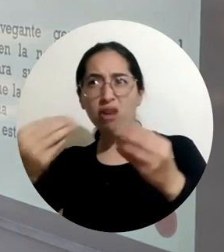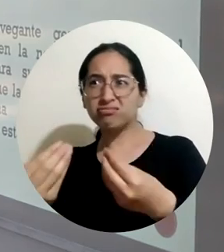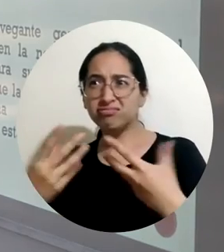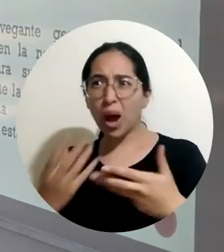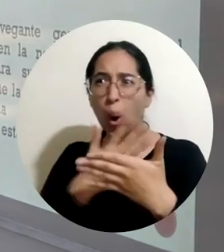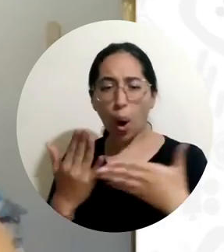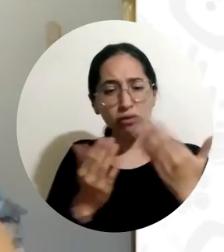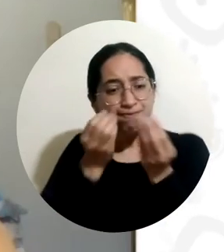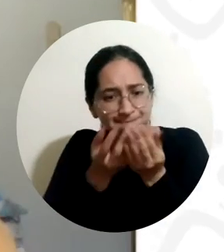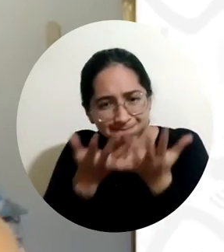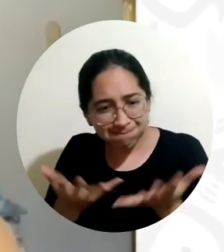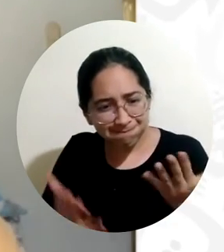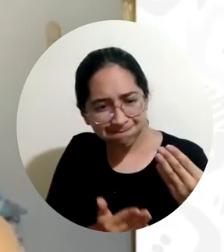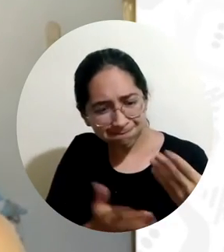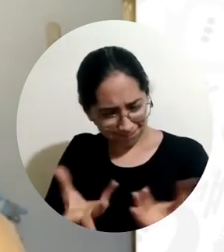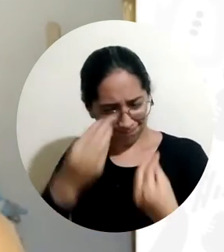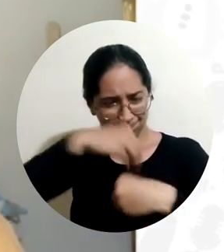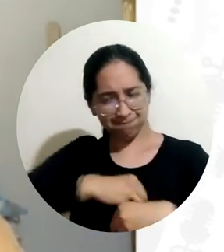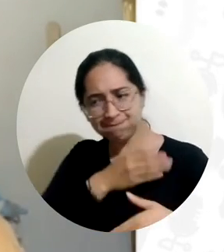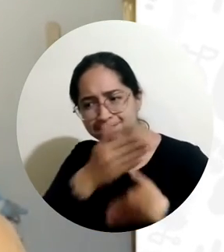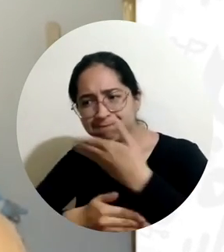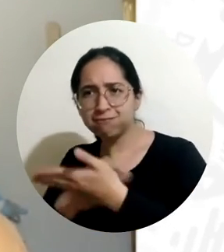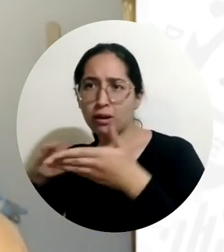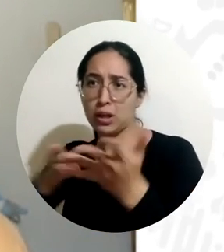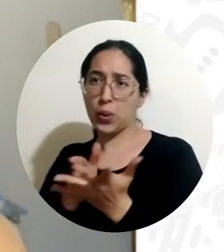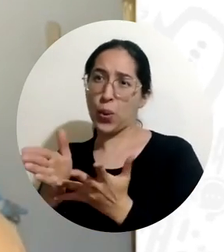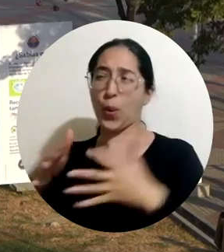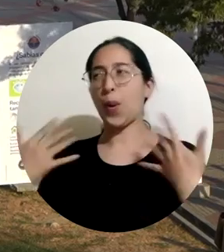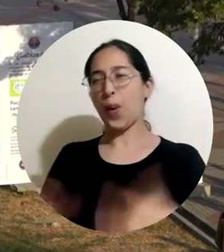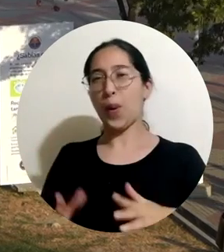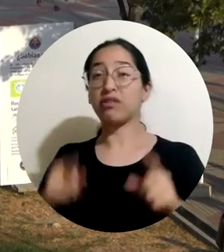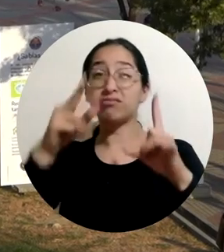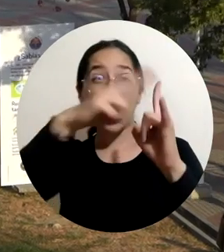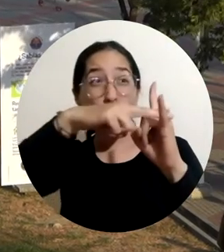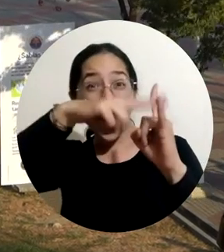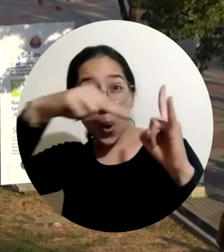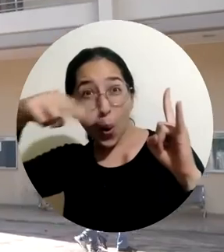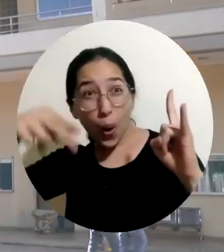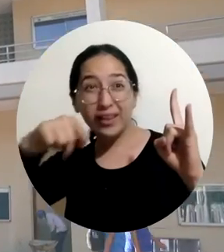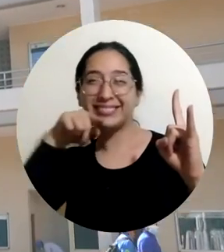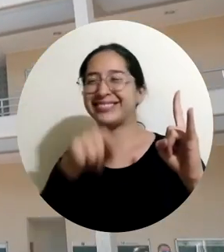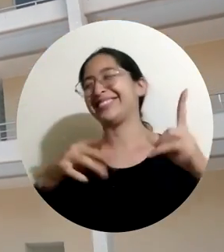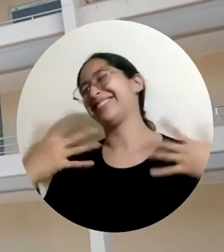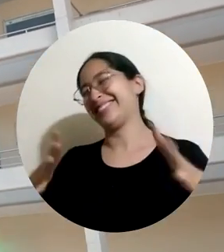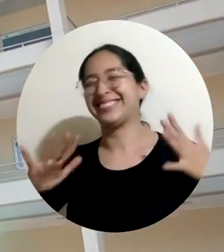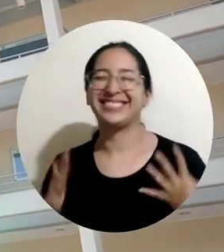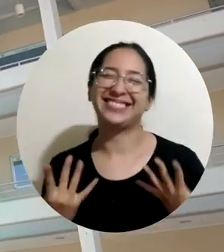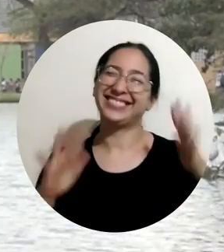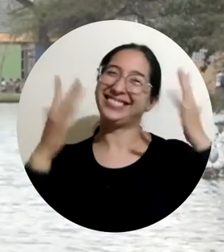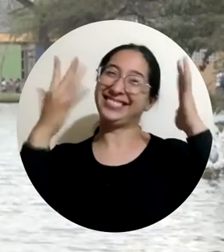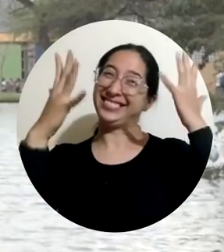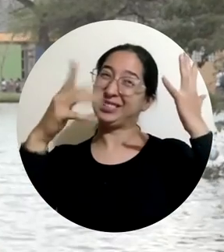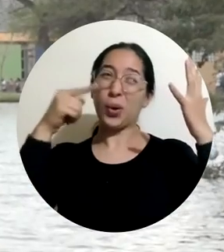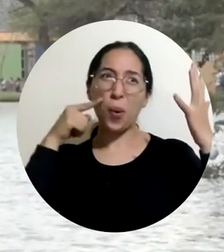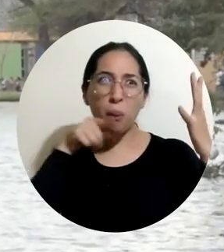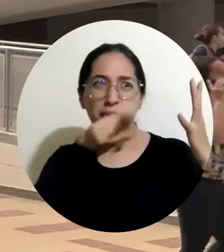que podamos avanzar en este maravilloso programa. Quiero felicitar a la Universidad del